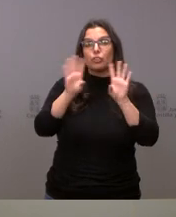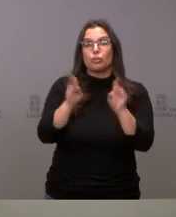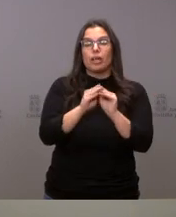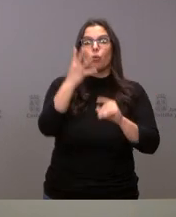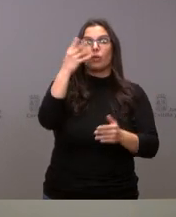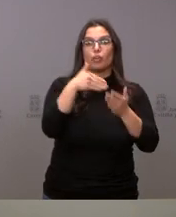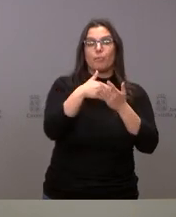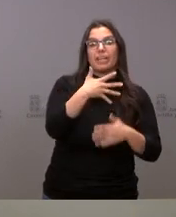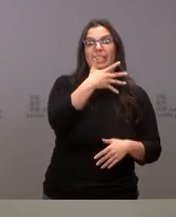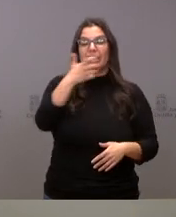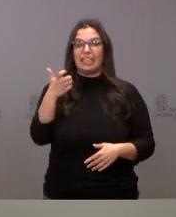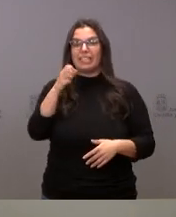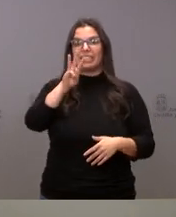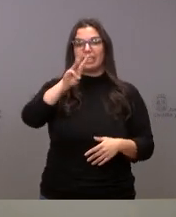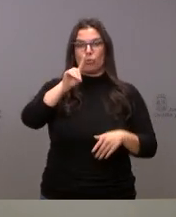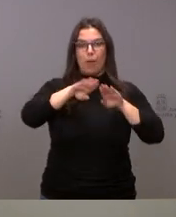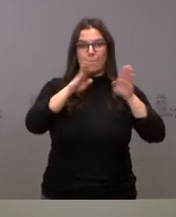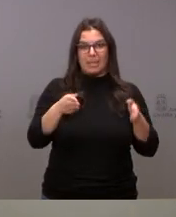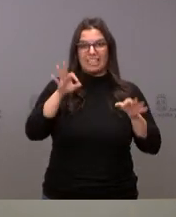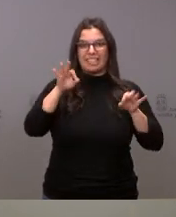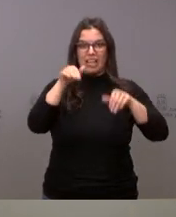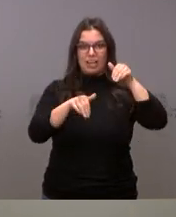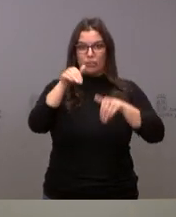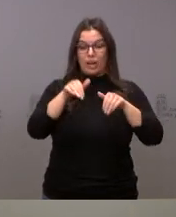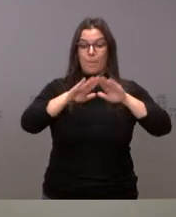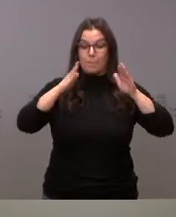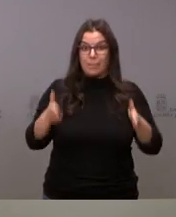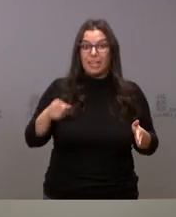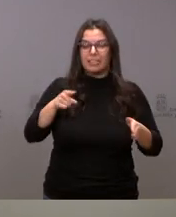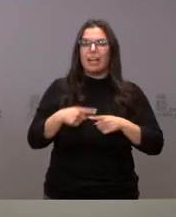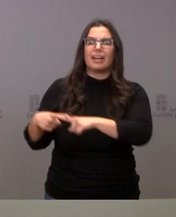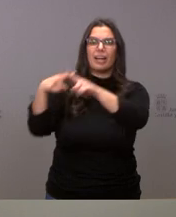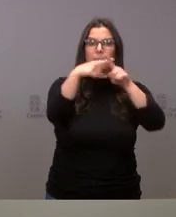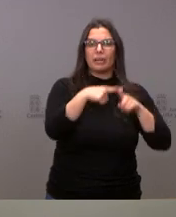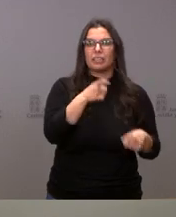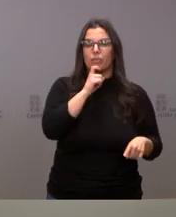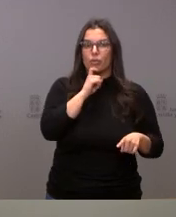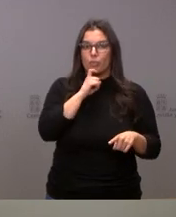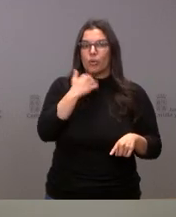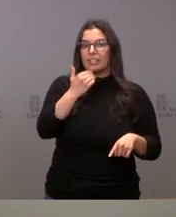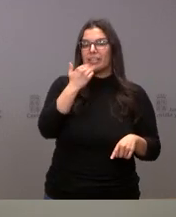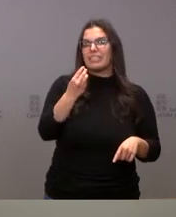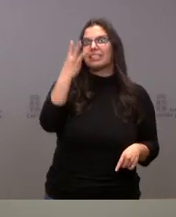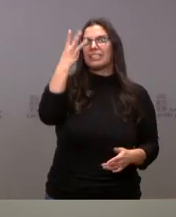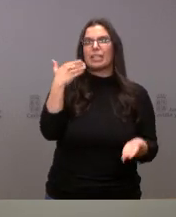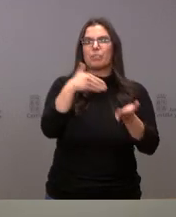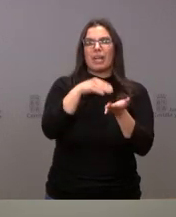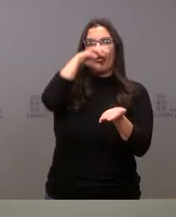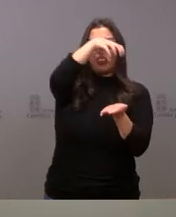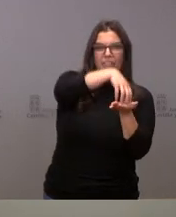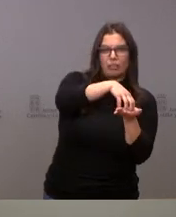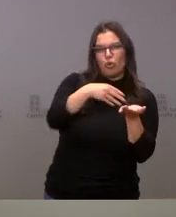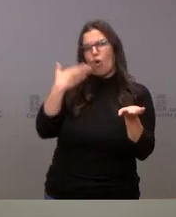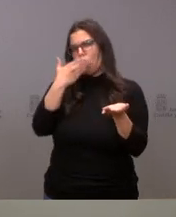.531 mesas y, en este caso, indicarles que esas mesas se van a distribuir en un total de casi 3.000 centros o